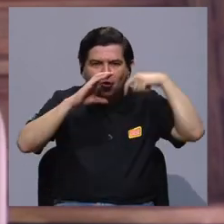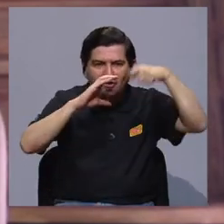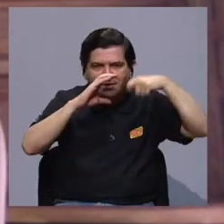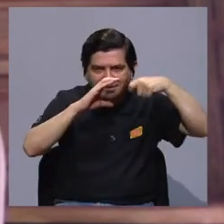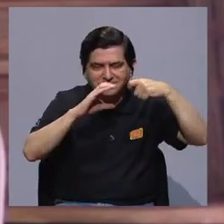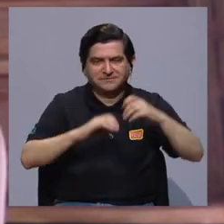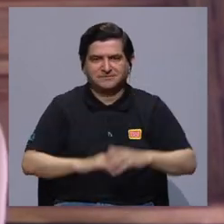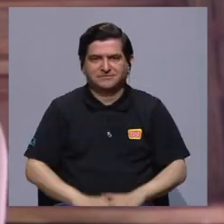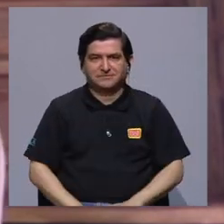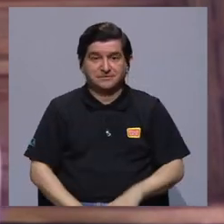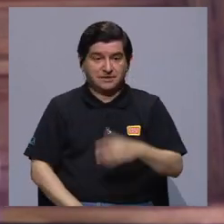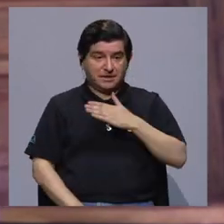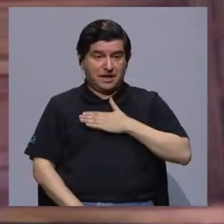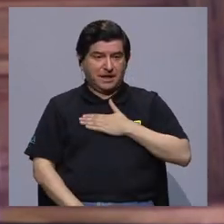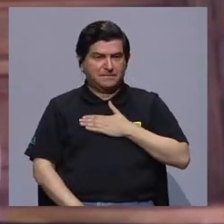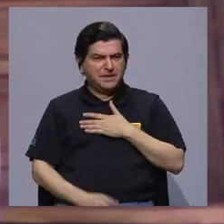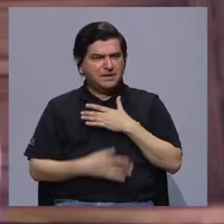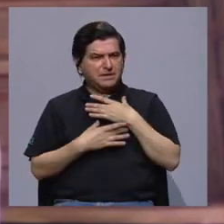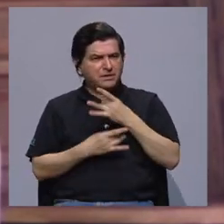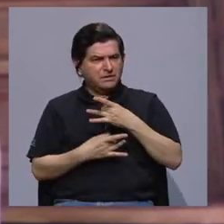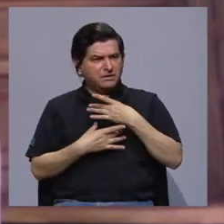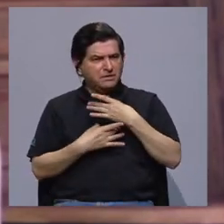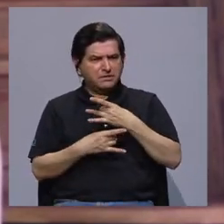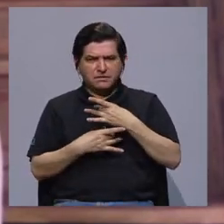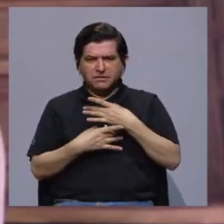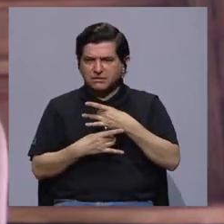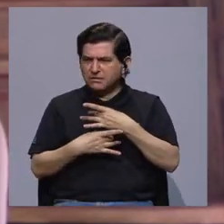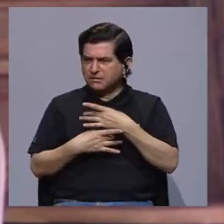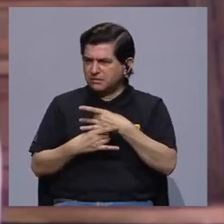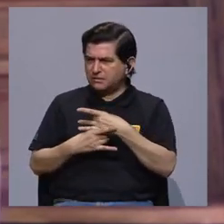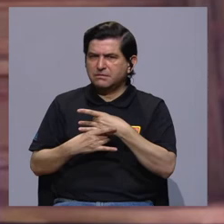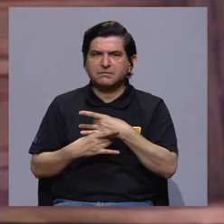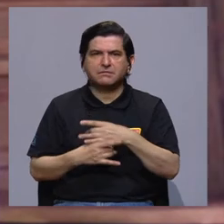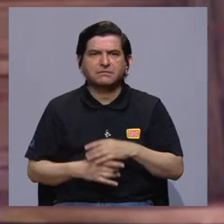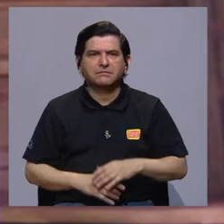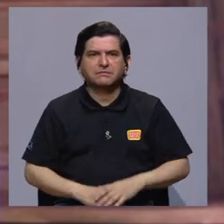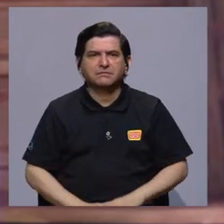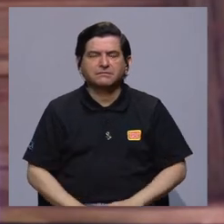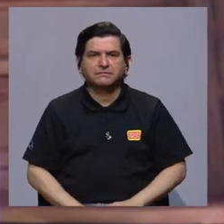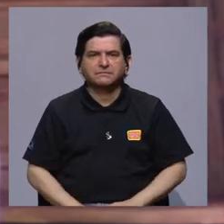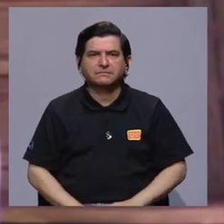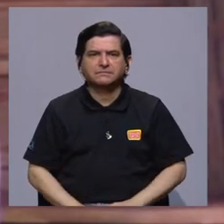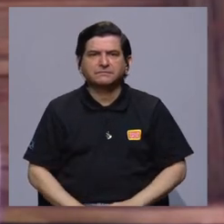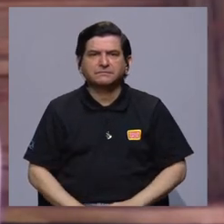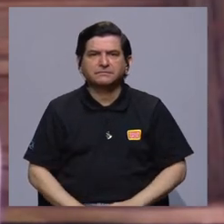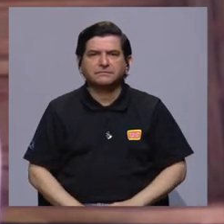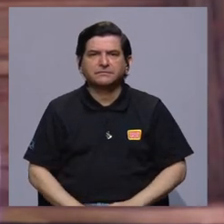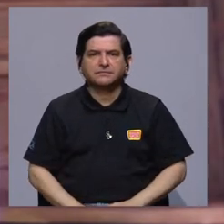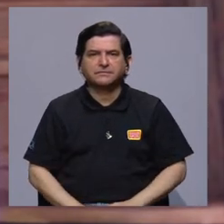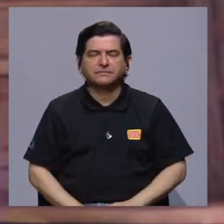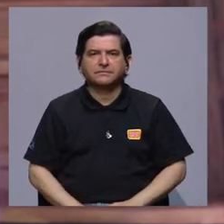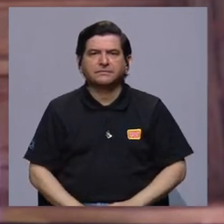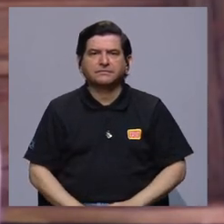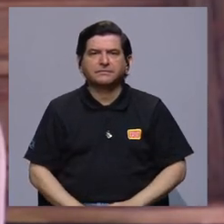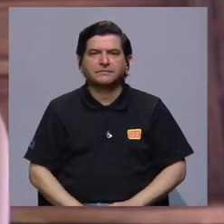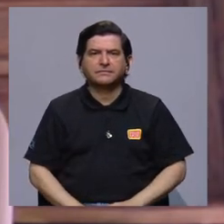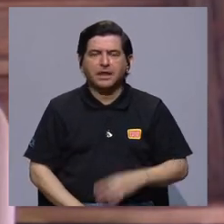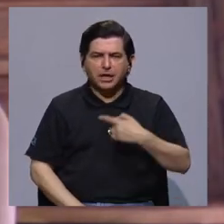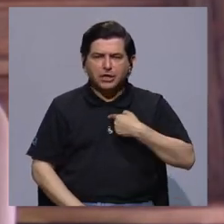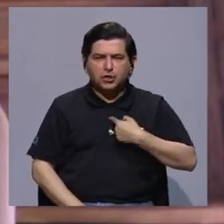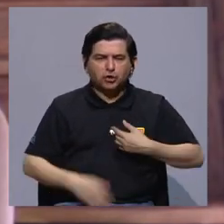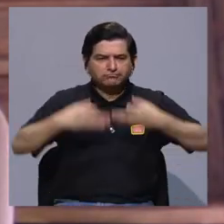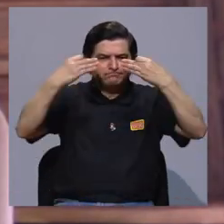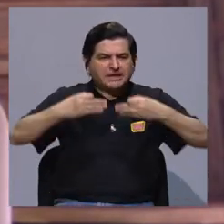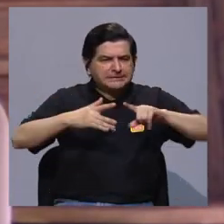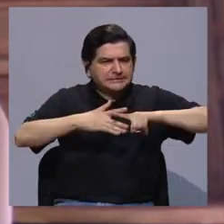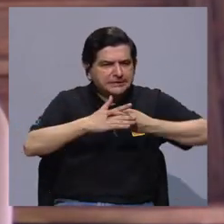de cine. Y eso me empezó a llamar mucho la atención y decidí, digamos,